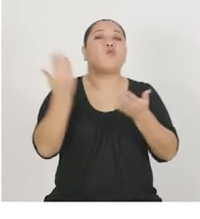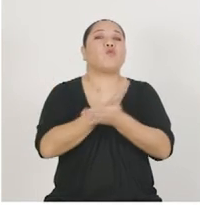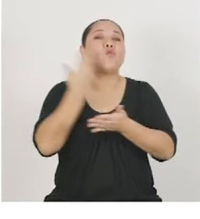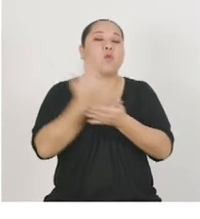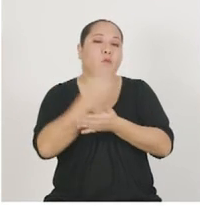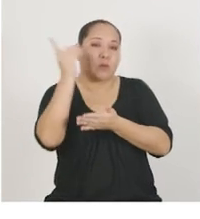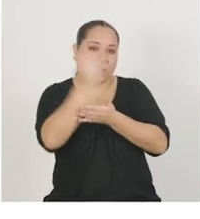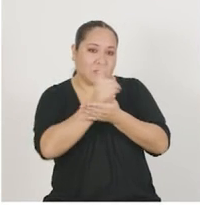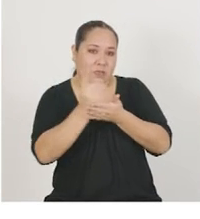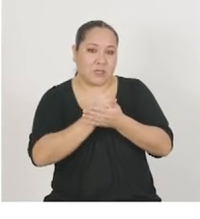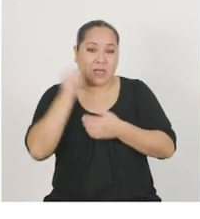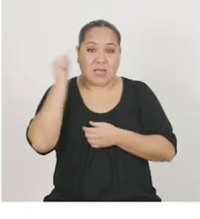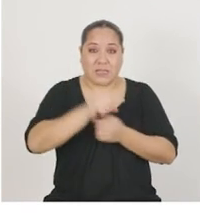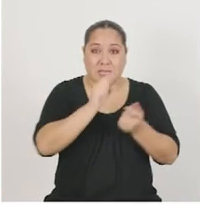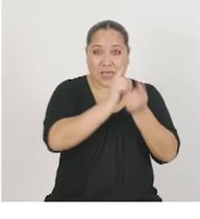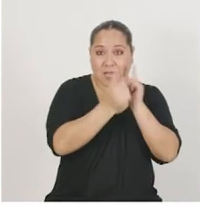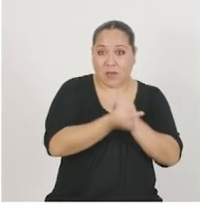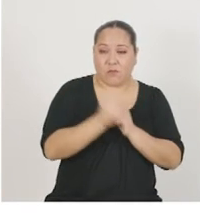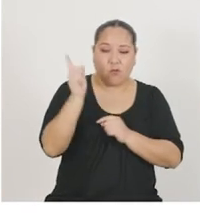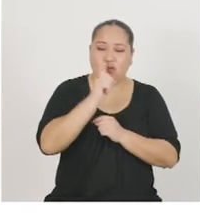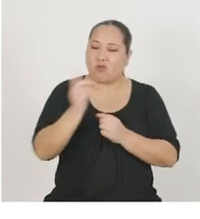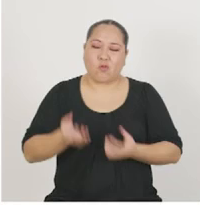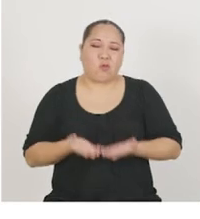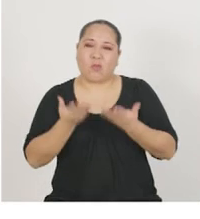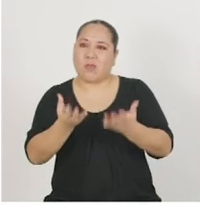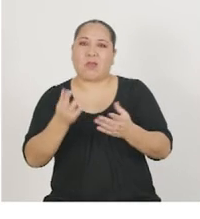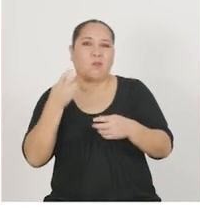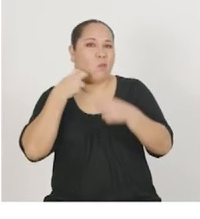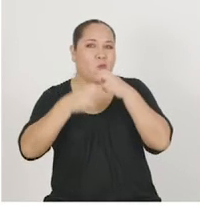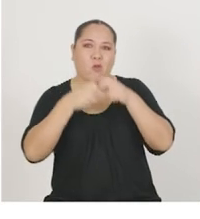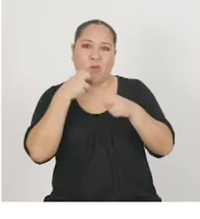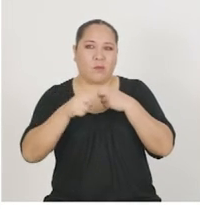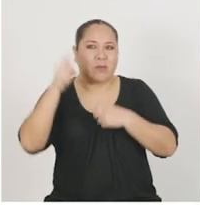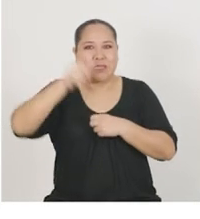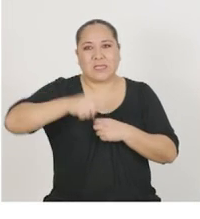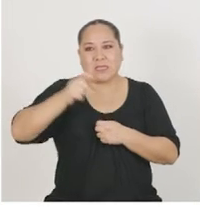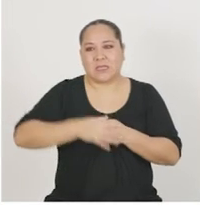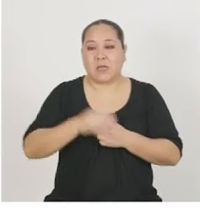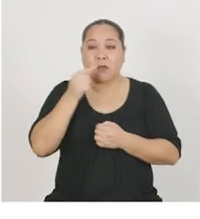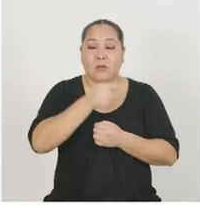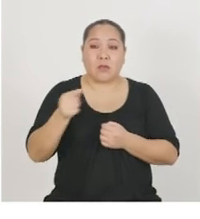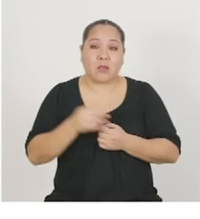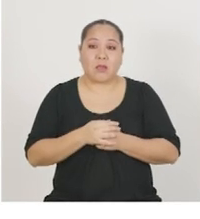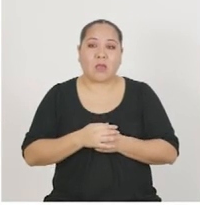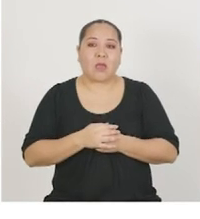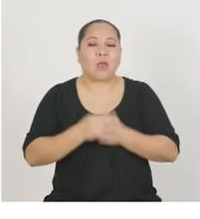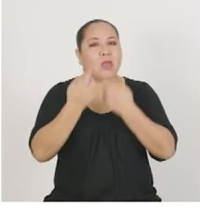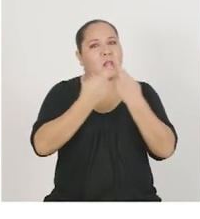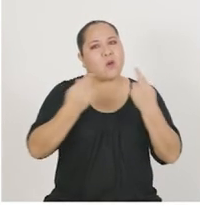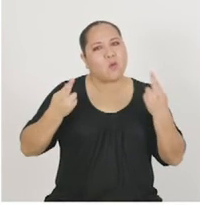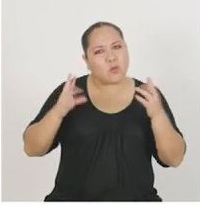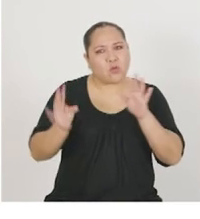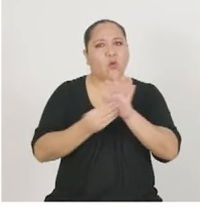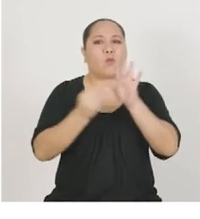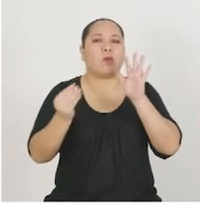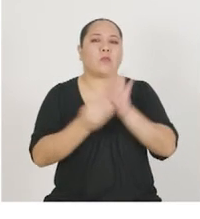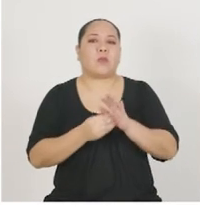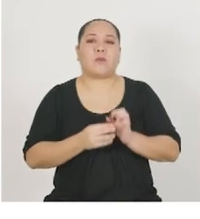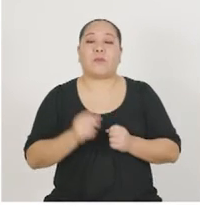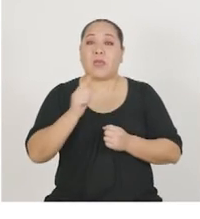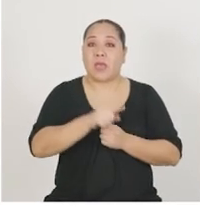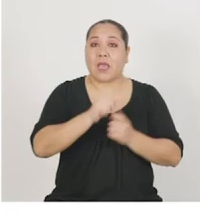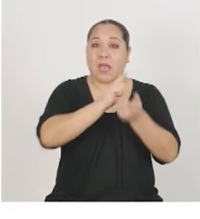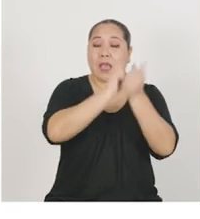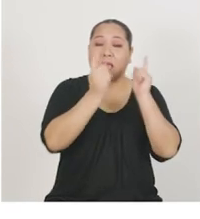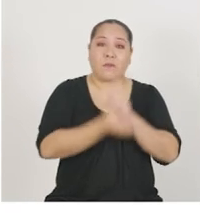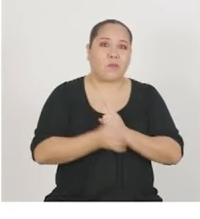nuevos diseños. El cambio no debería generar problemas que requieran tiempo extra y recursos adicionales.